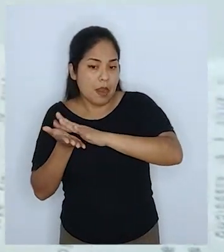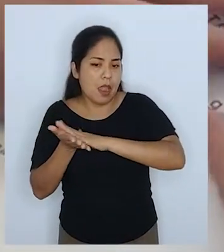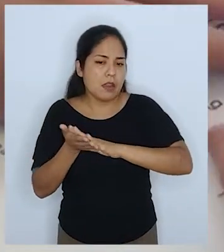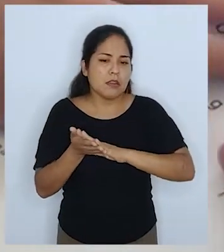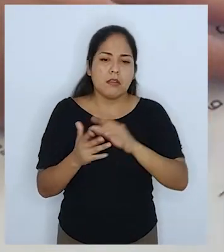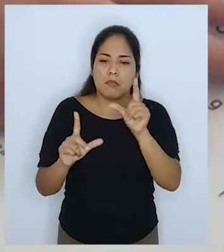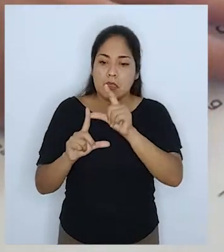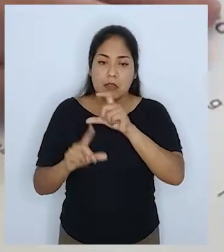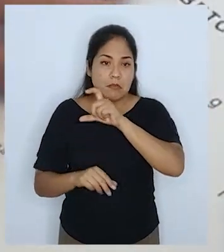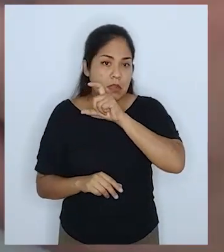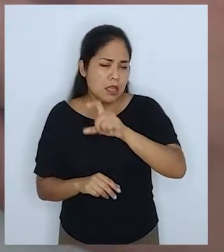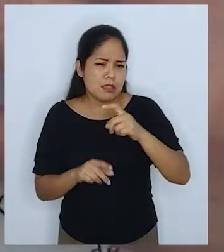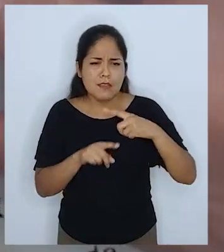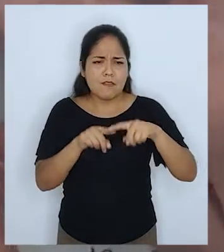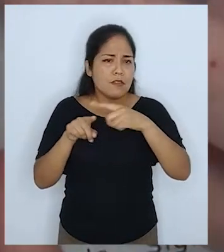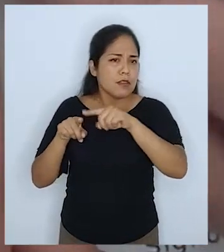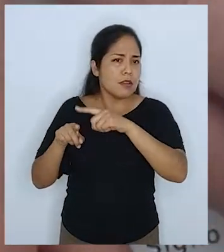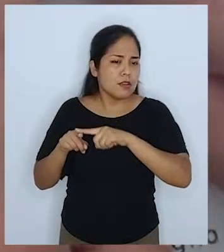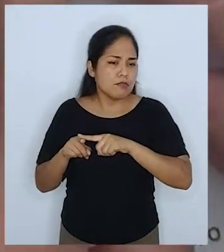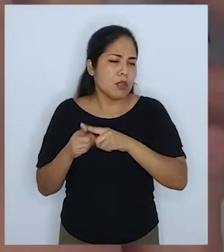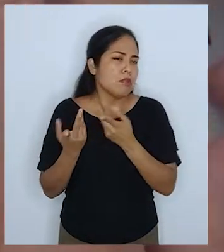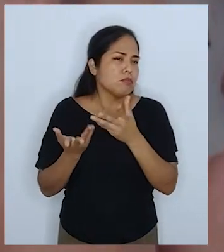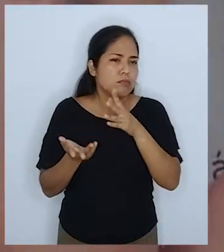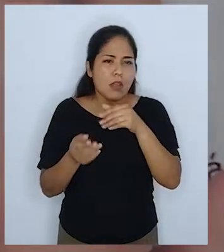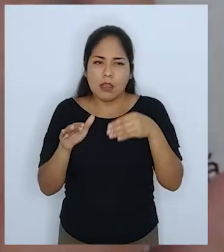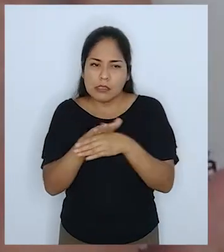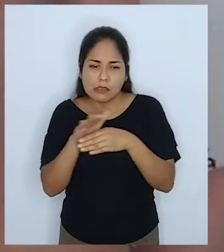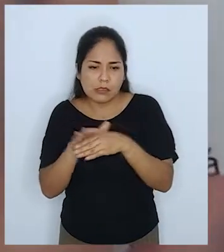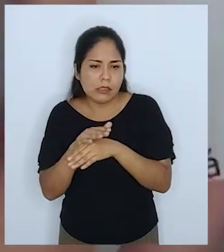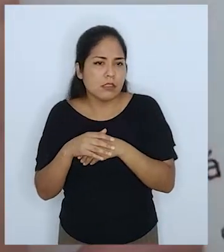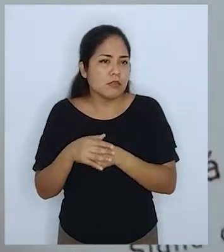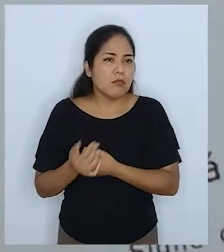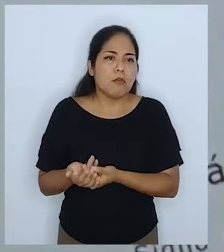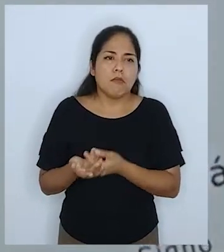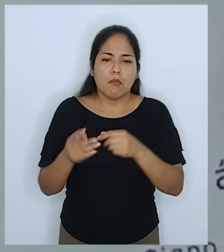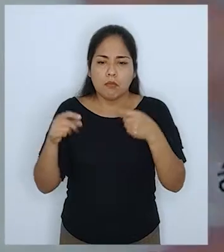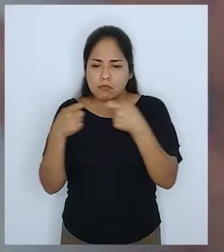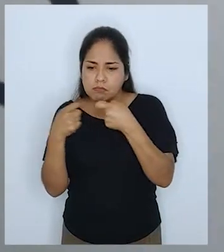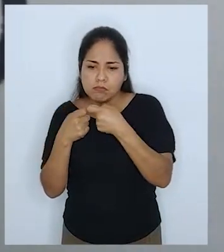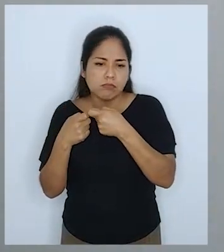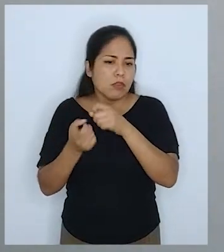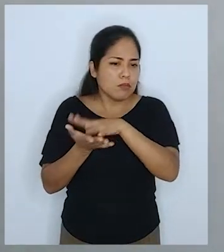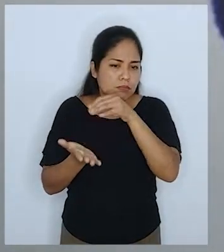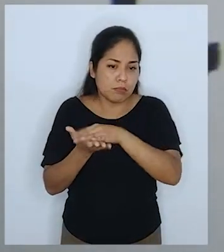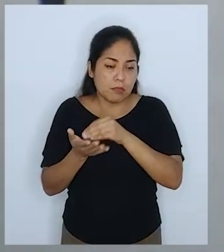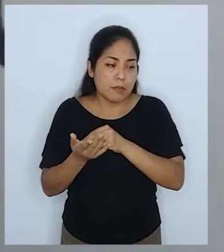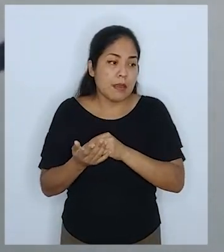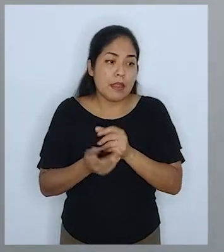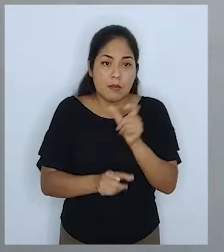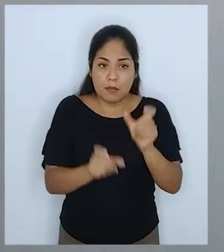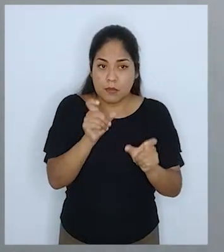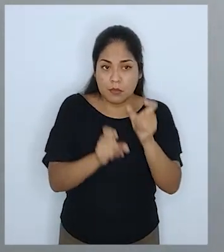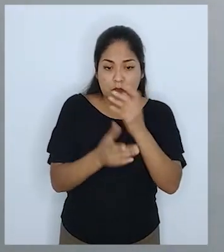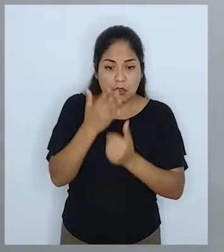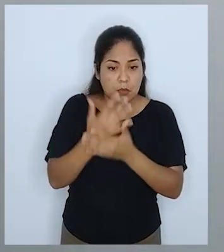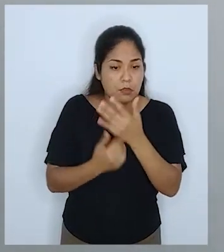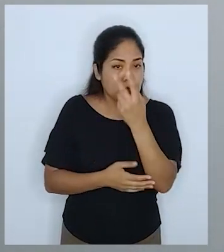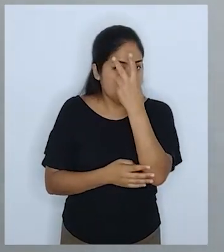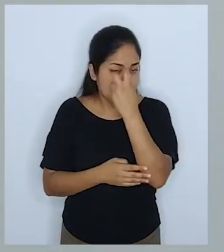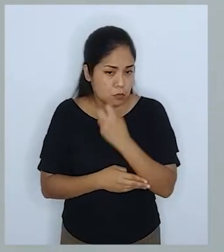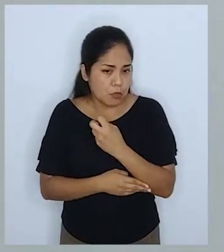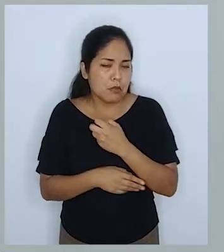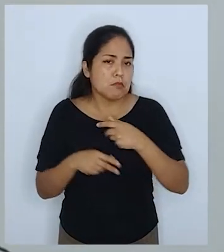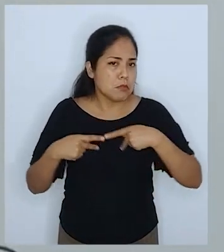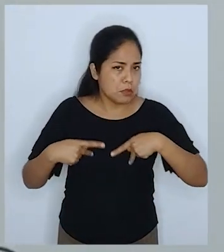macrotipo u otro formato accesible, sea digital o físico, facilitando así el acceso a las personas con discapacidad visual